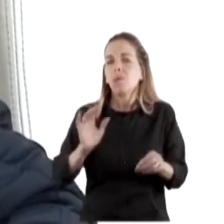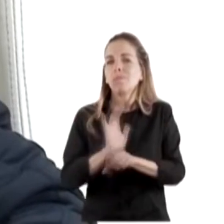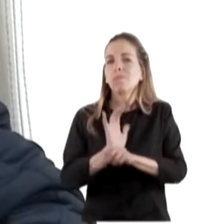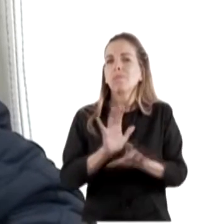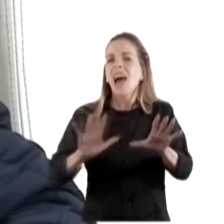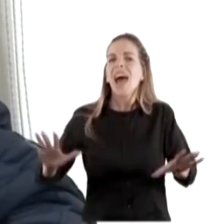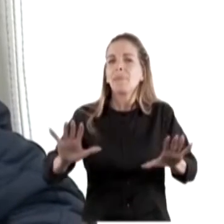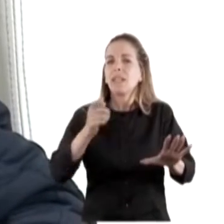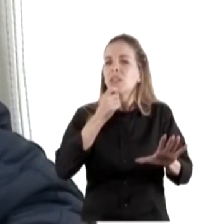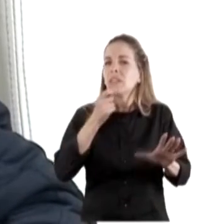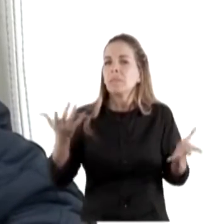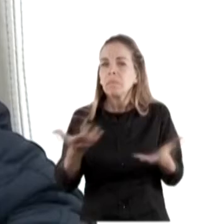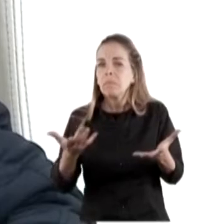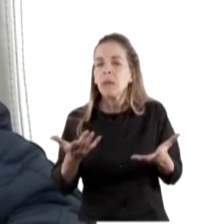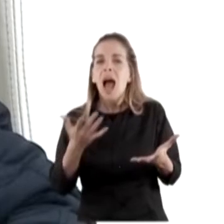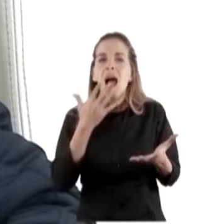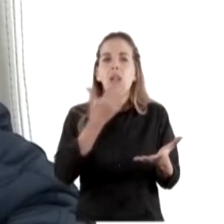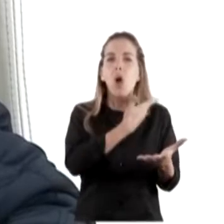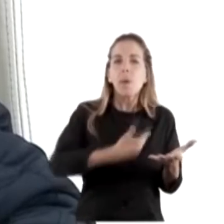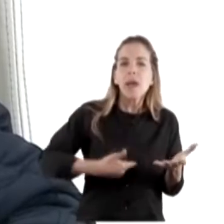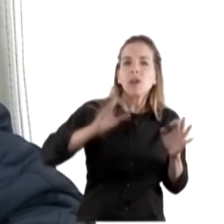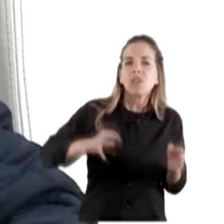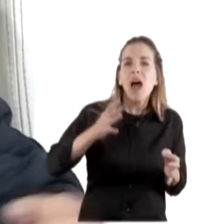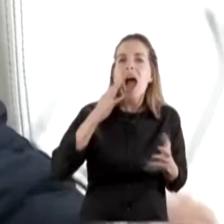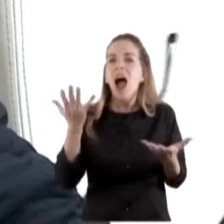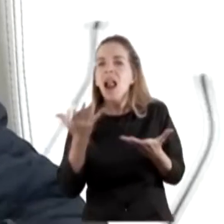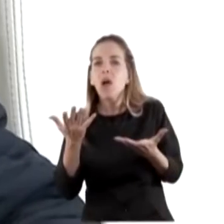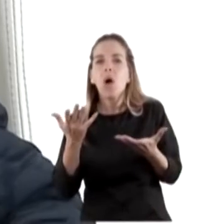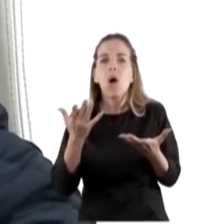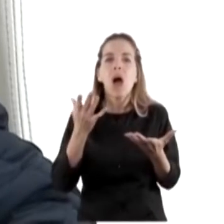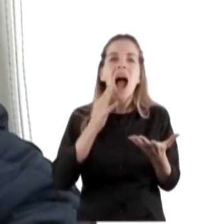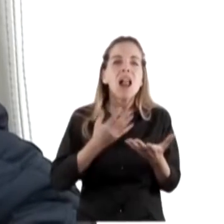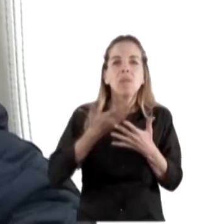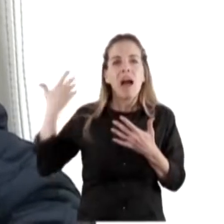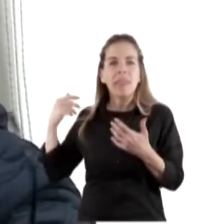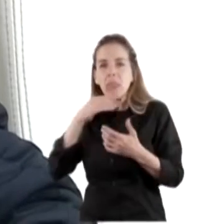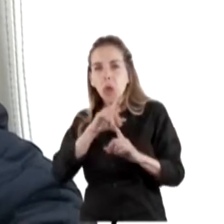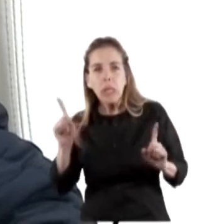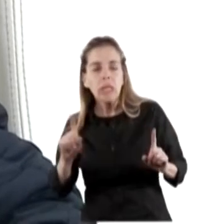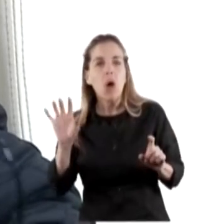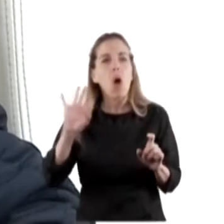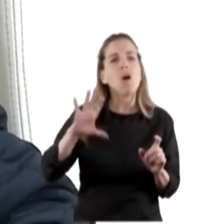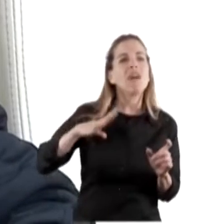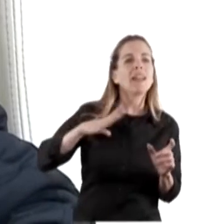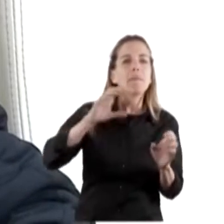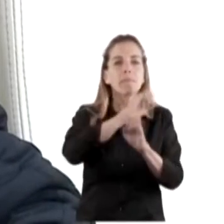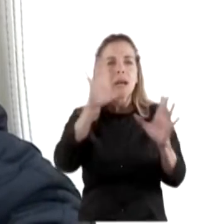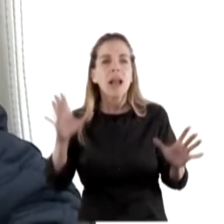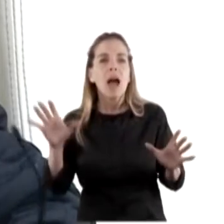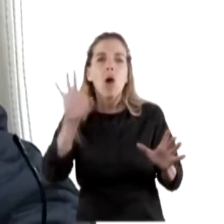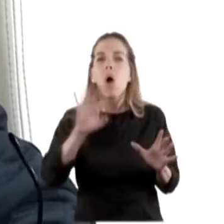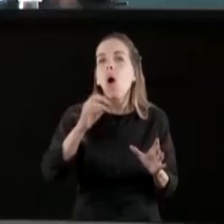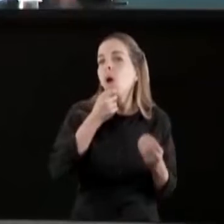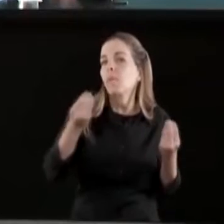Si el Gobierno vio alguna cosa que no había entendido en primera instancia, o si se debió tal vez a